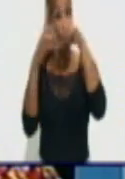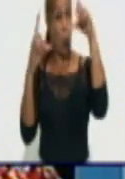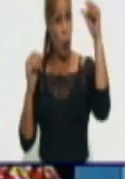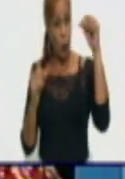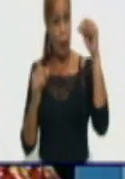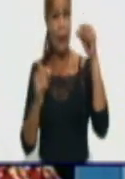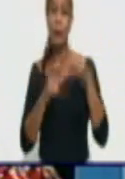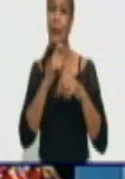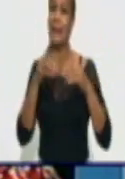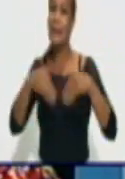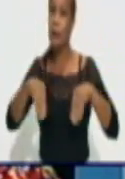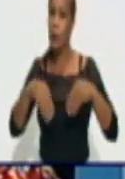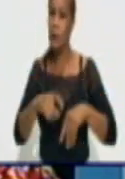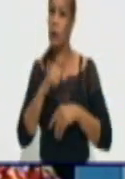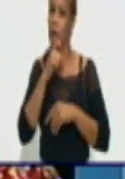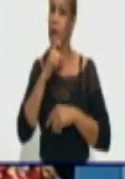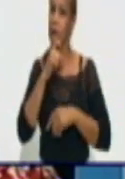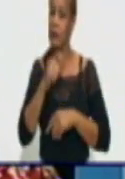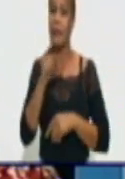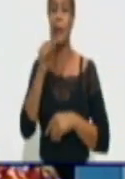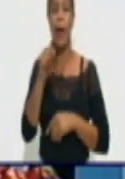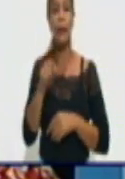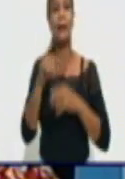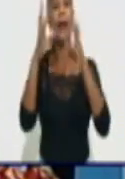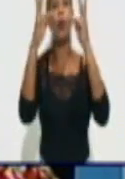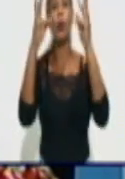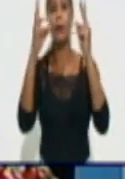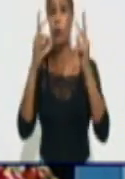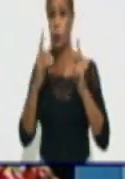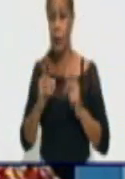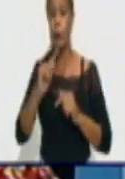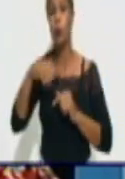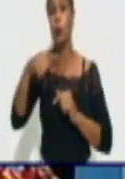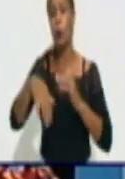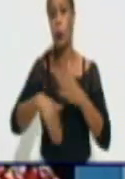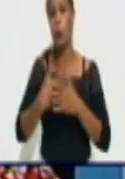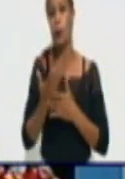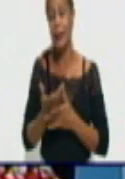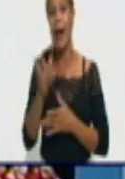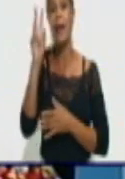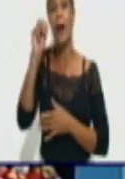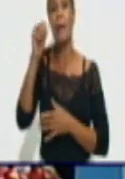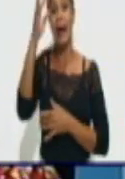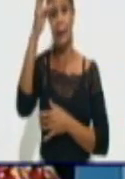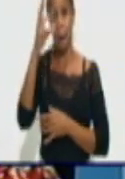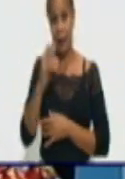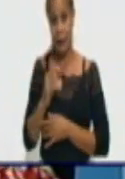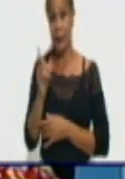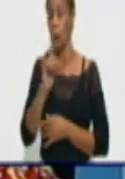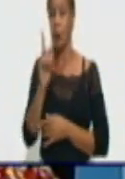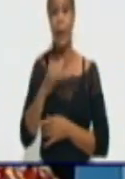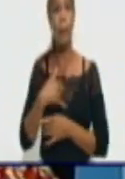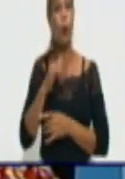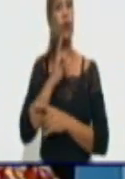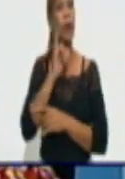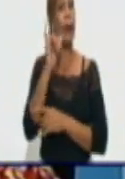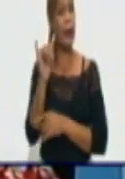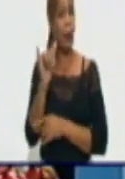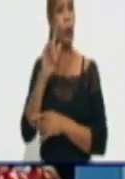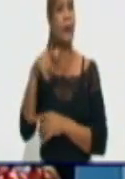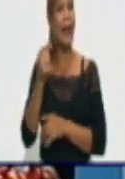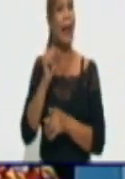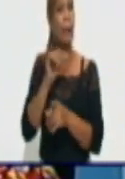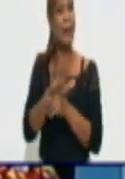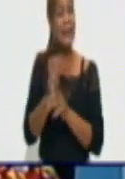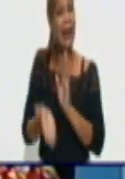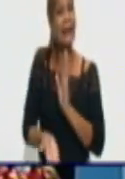compleja, ahí están las estadísticas, ahí están los pronósticos matemáticos y no estamos lejos de comenzar a